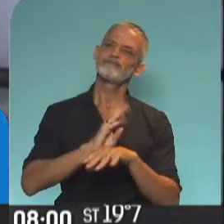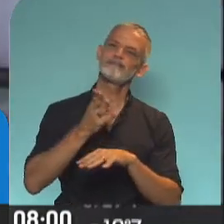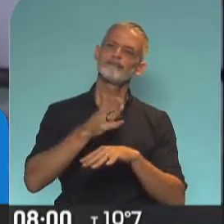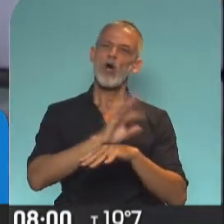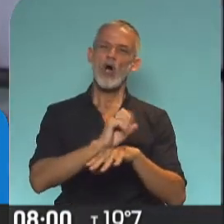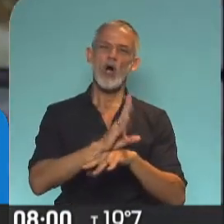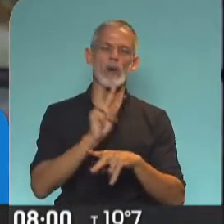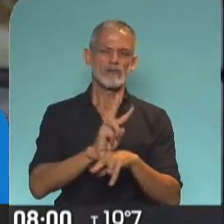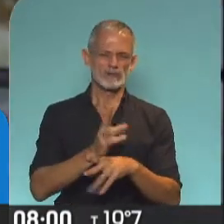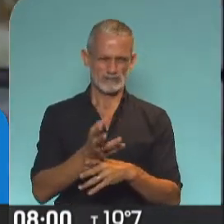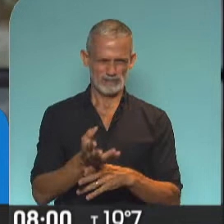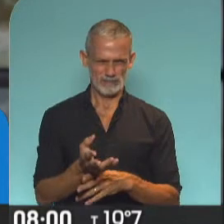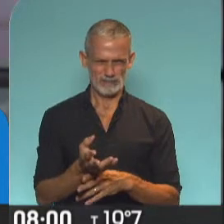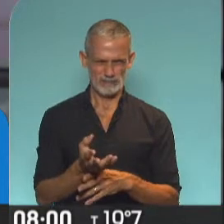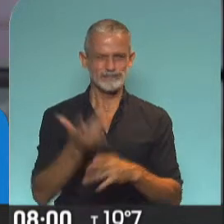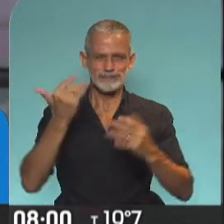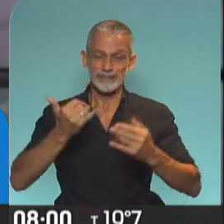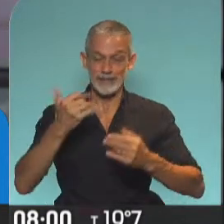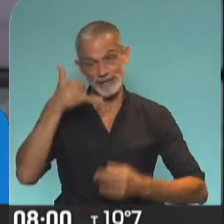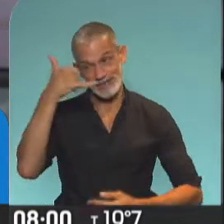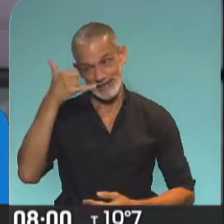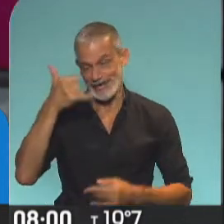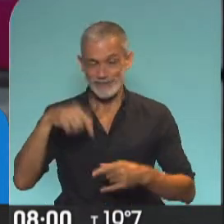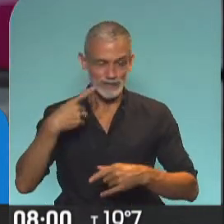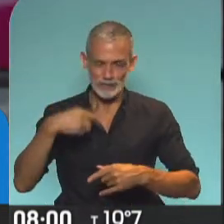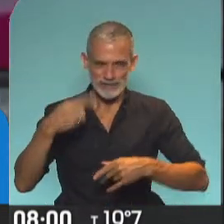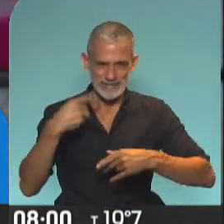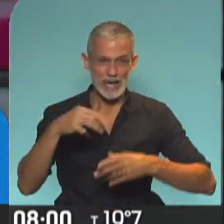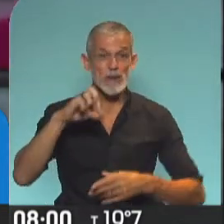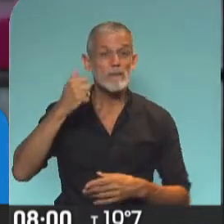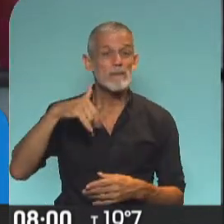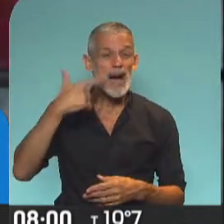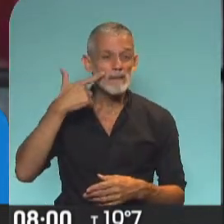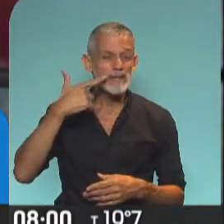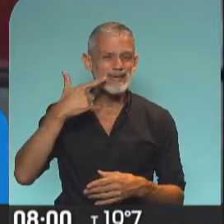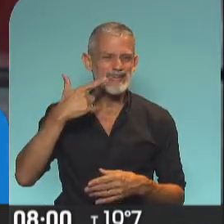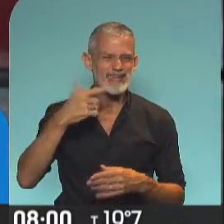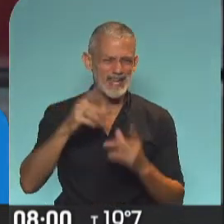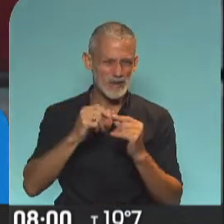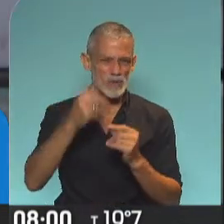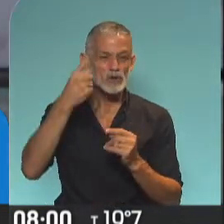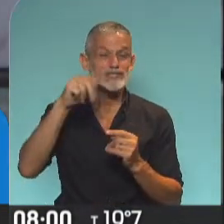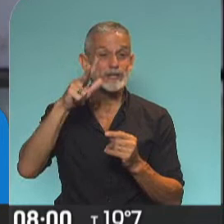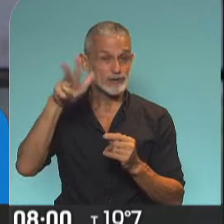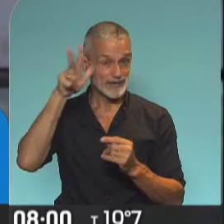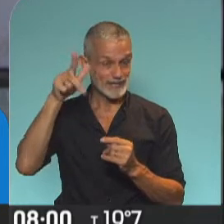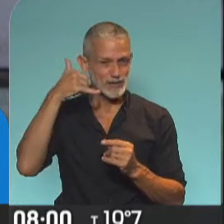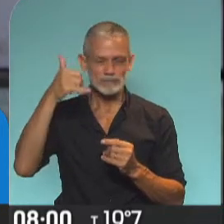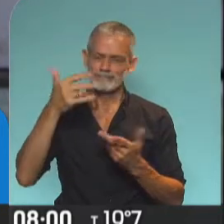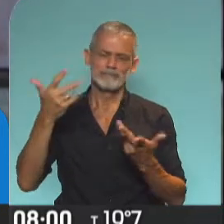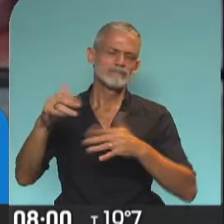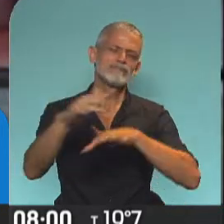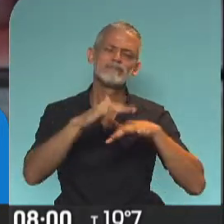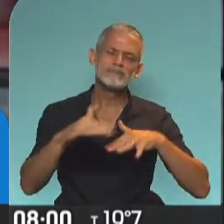Bien, eso lo encontramos en nuestra línea telefónica de PAMI, en el PAMI Escucha, en el 138. Y la verdad que también es un mito que